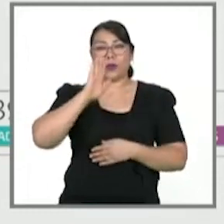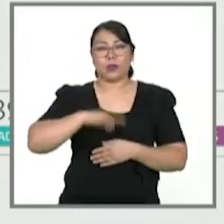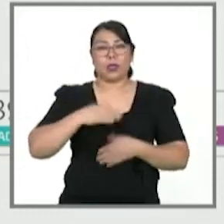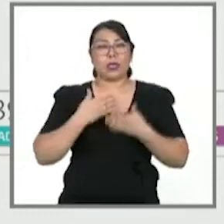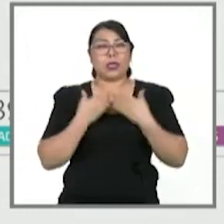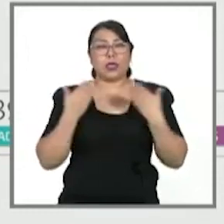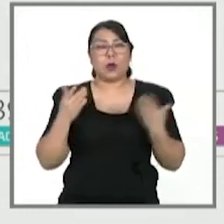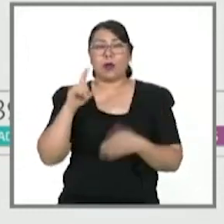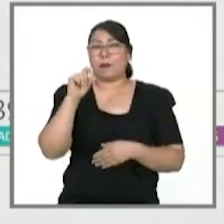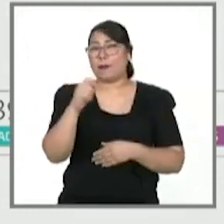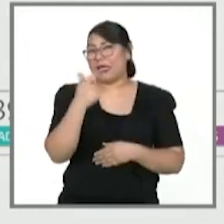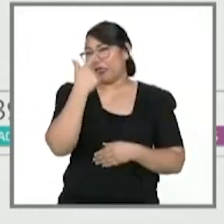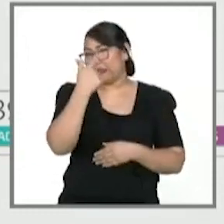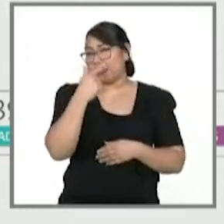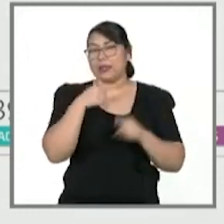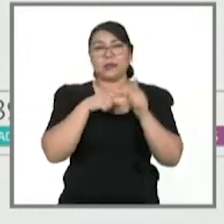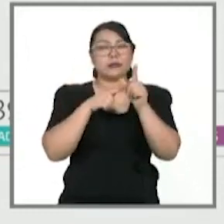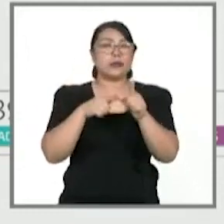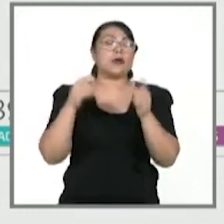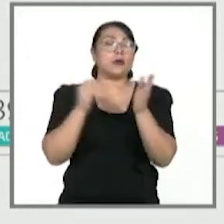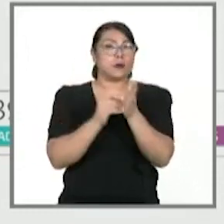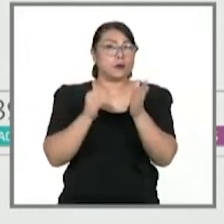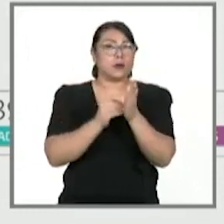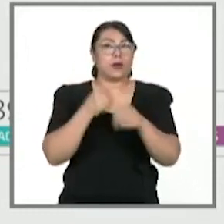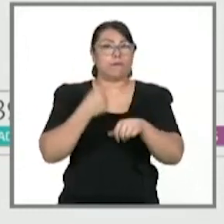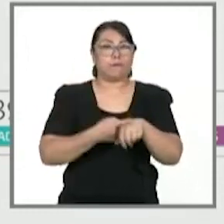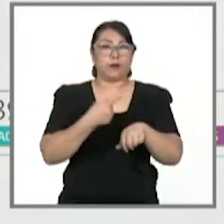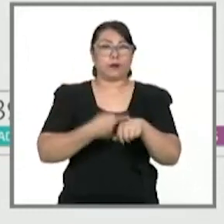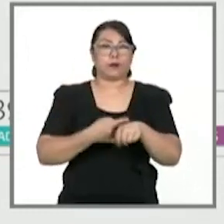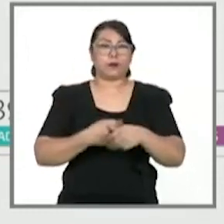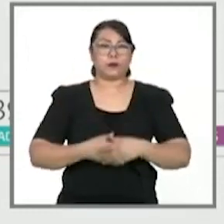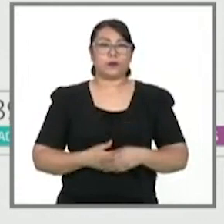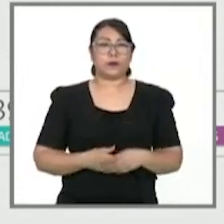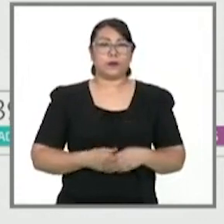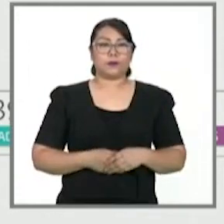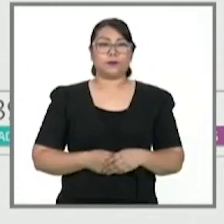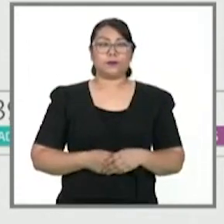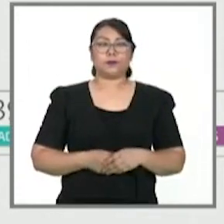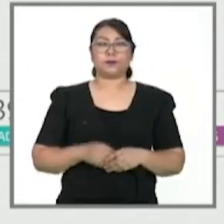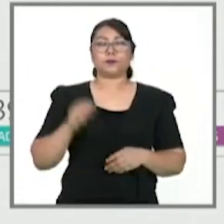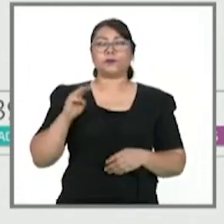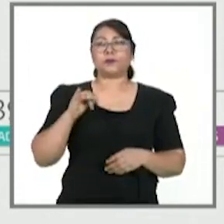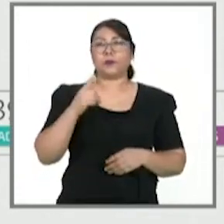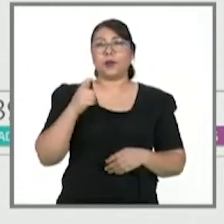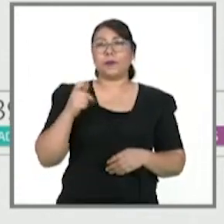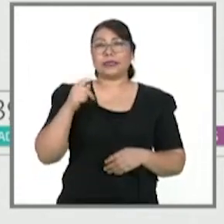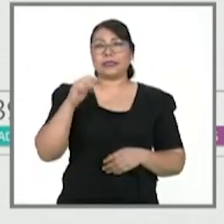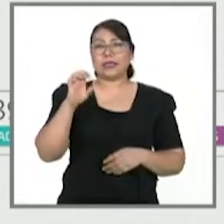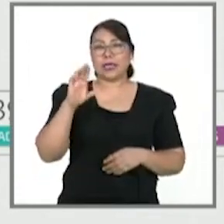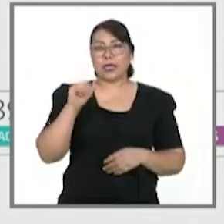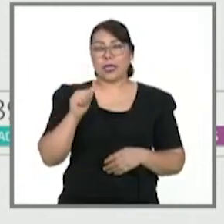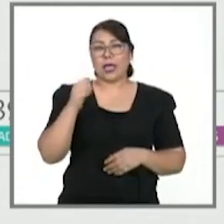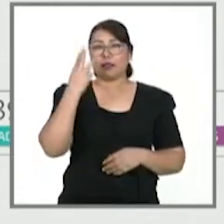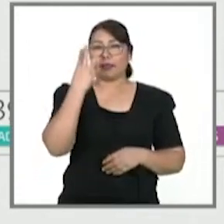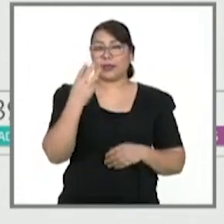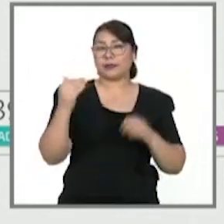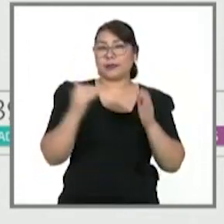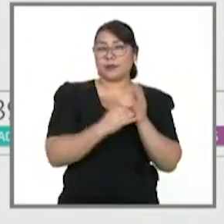actualmente 27 casos activos. En la jurisdicción sanitaria número 5, Mixteca, tenemos 3